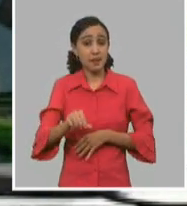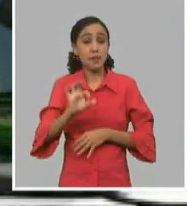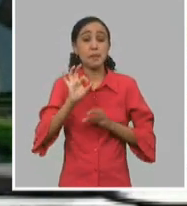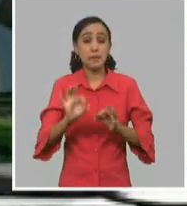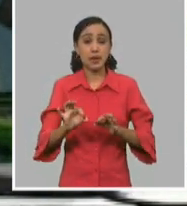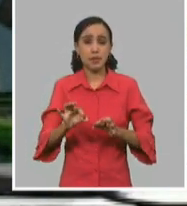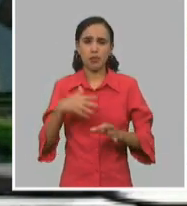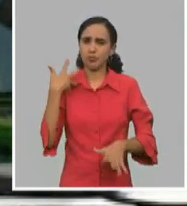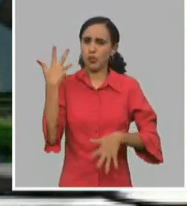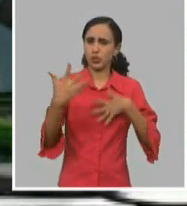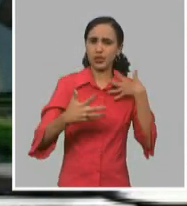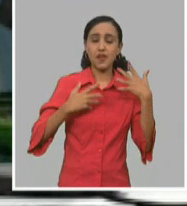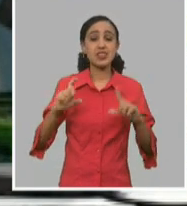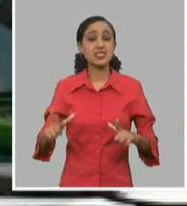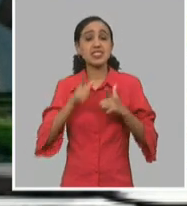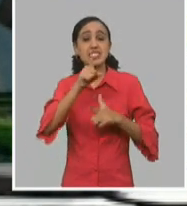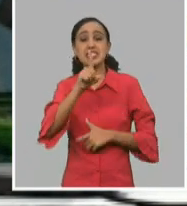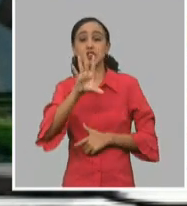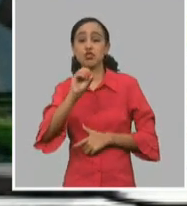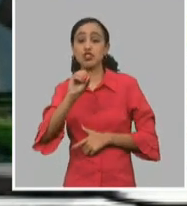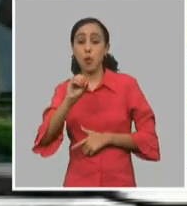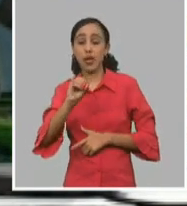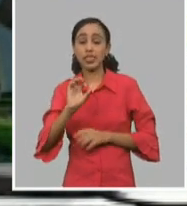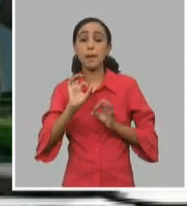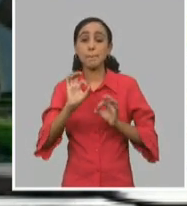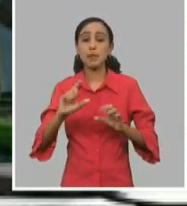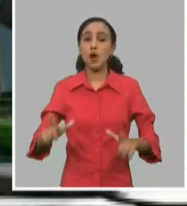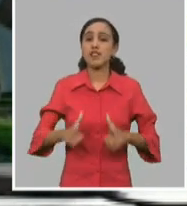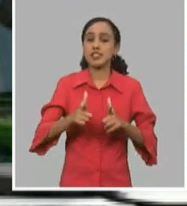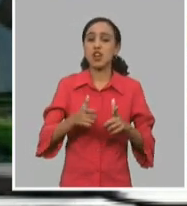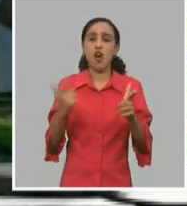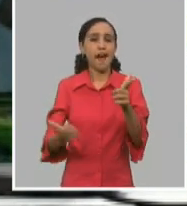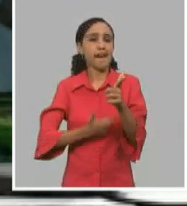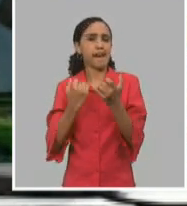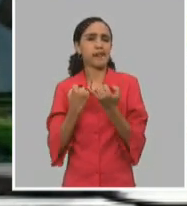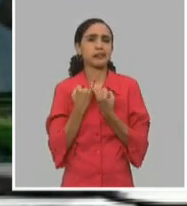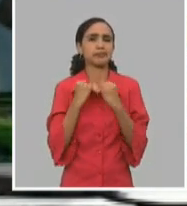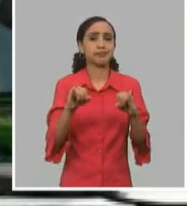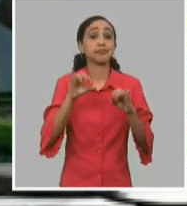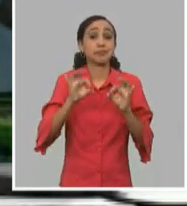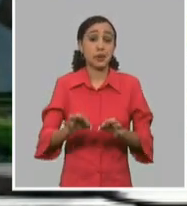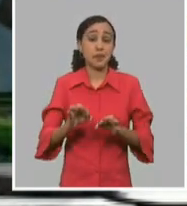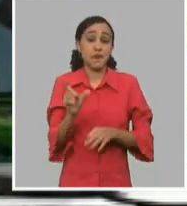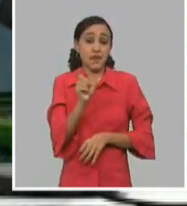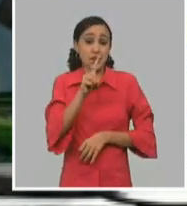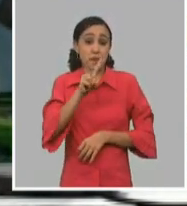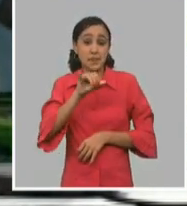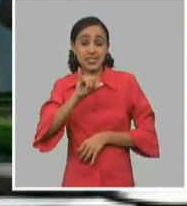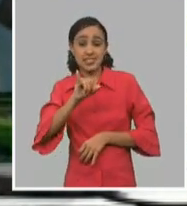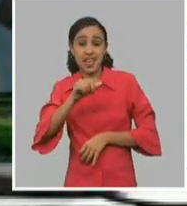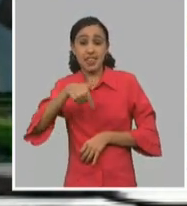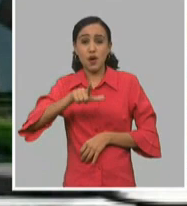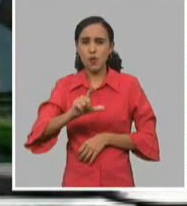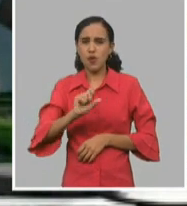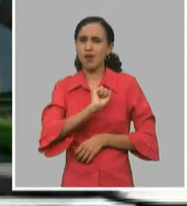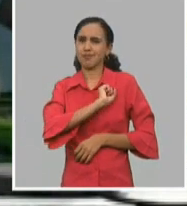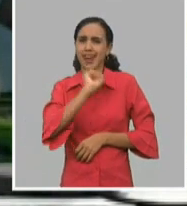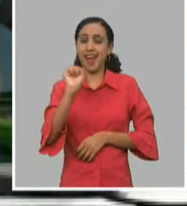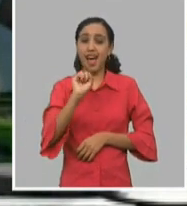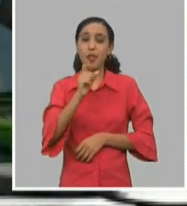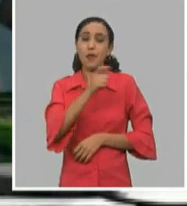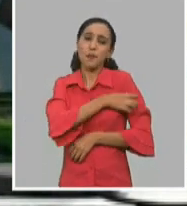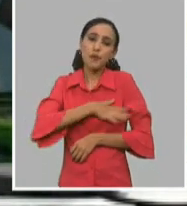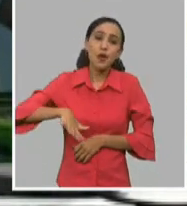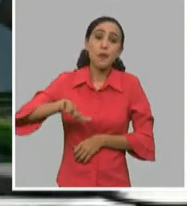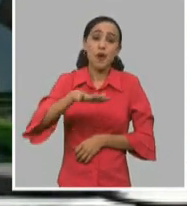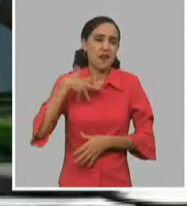celebración de los 150 aniversarios de la Guerra Independencia, veníamos de un 26 de julio ganado por el pueblo, muy merecido,